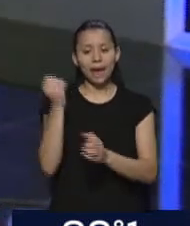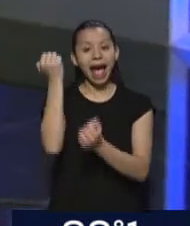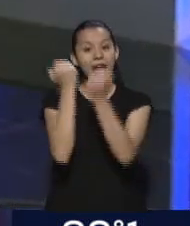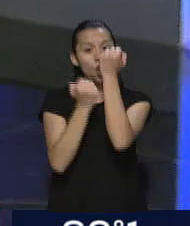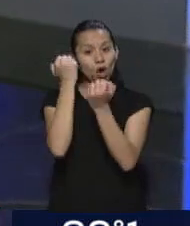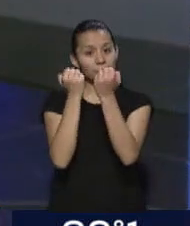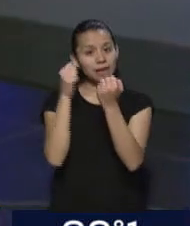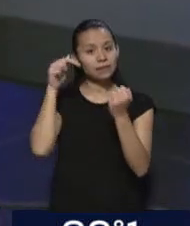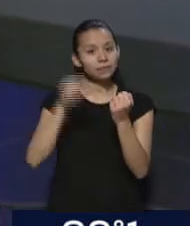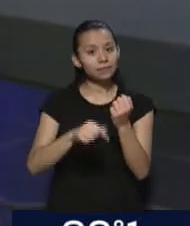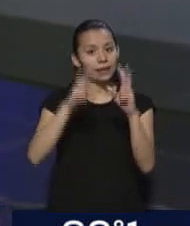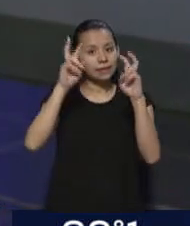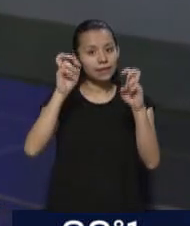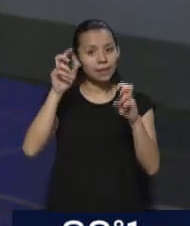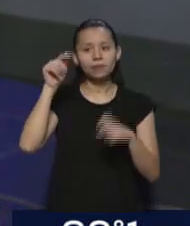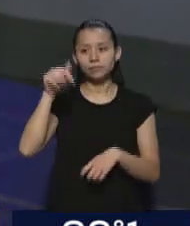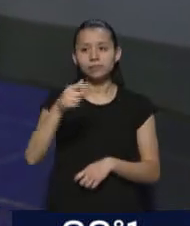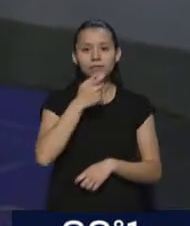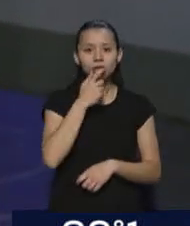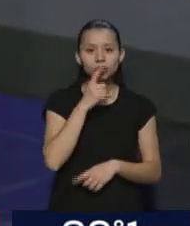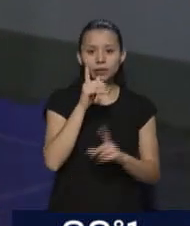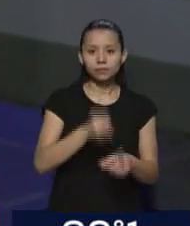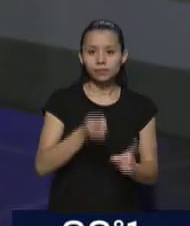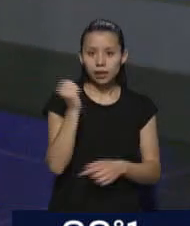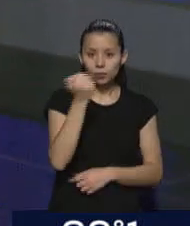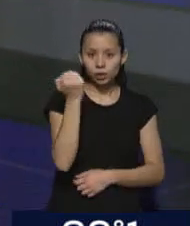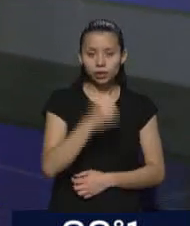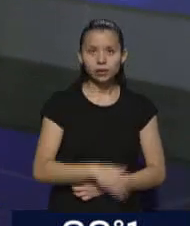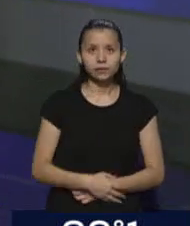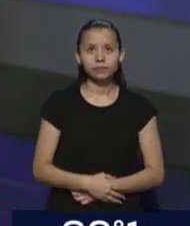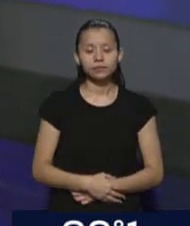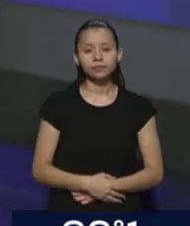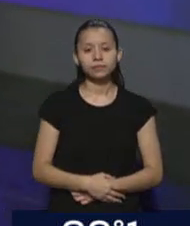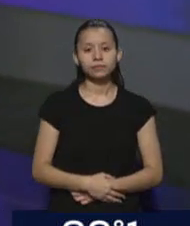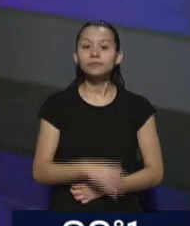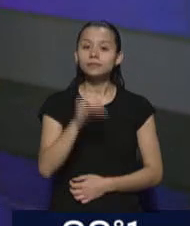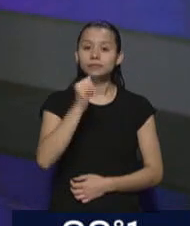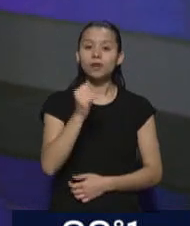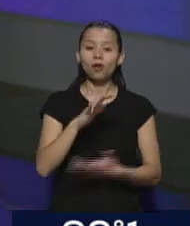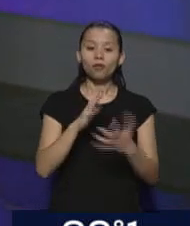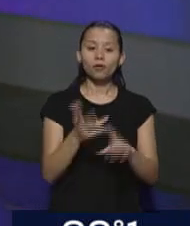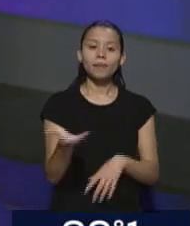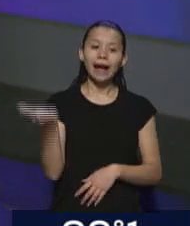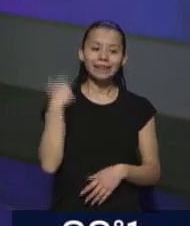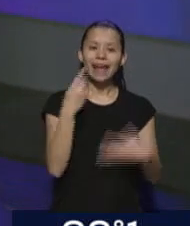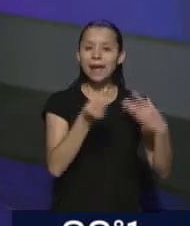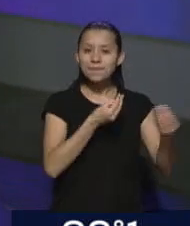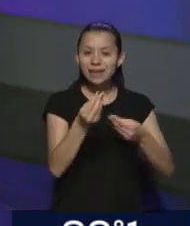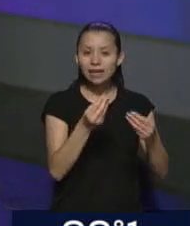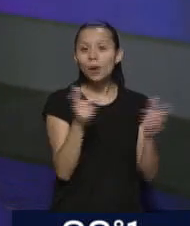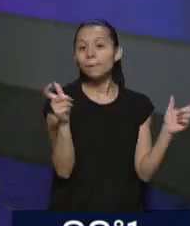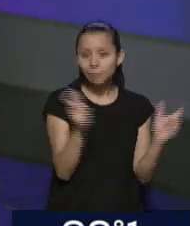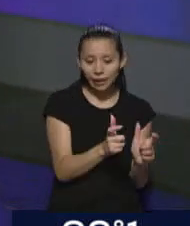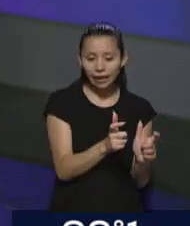indudablemente por ProMendoza. Exactamente, la imagen de la provincia afuera le ha dado resultados a muchos empresarios, pequeños,